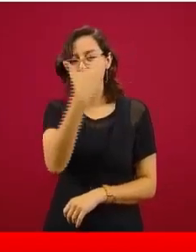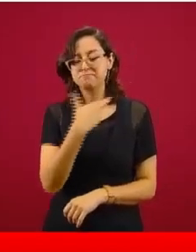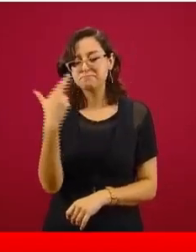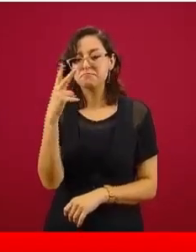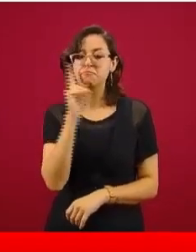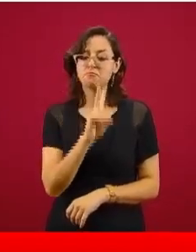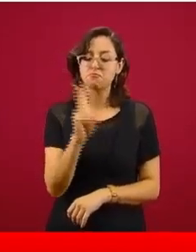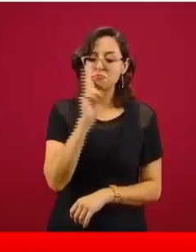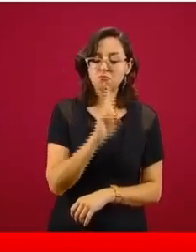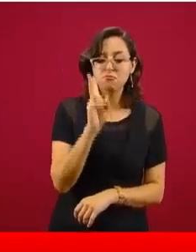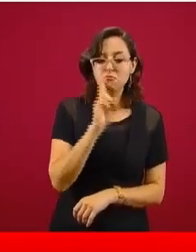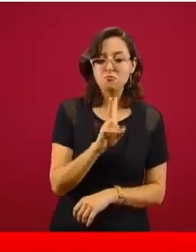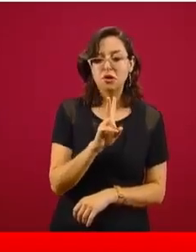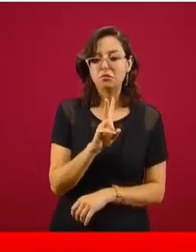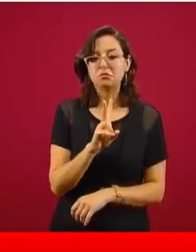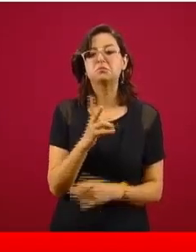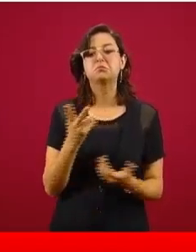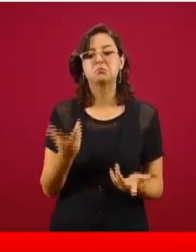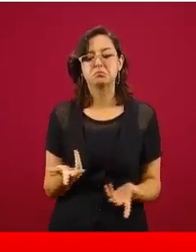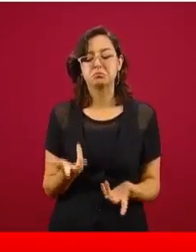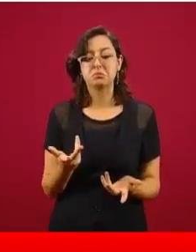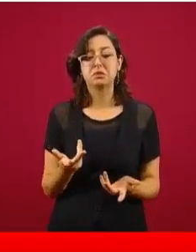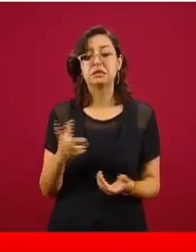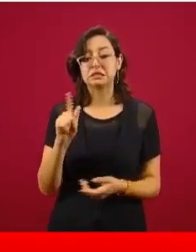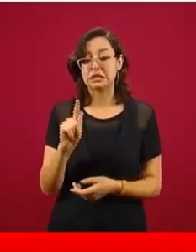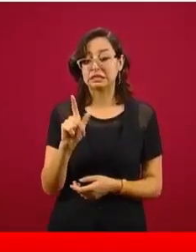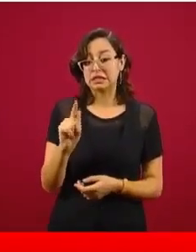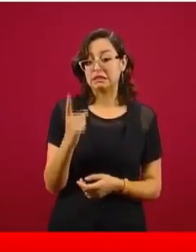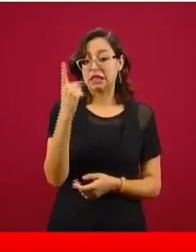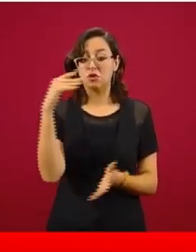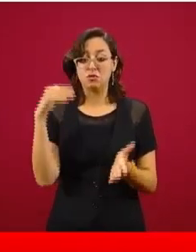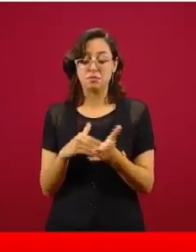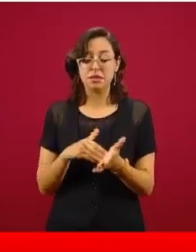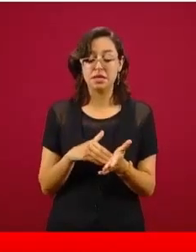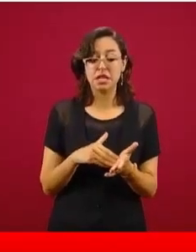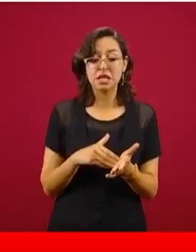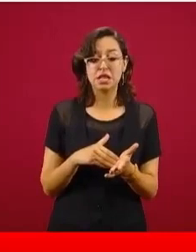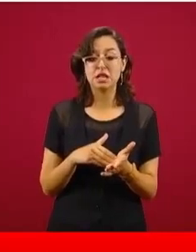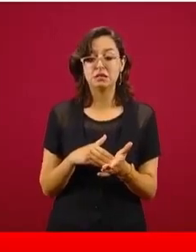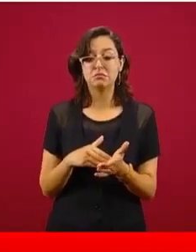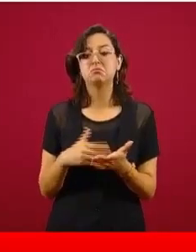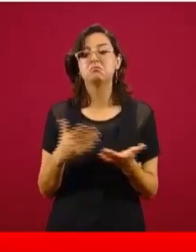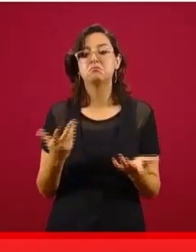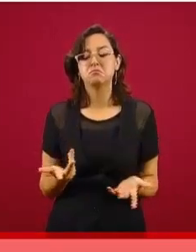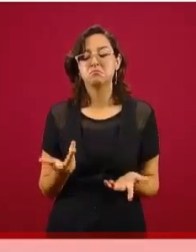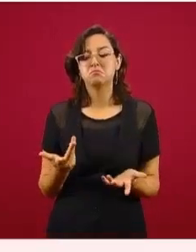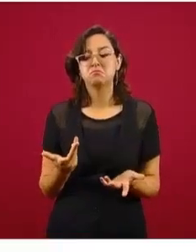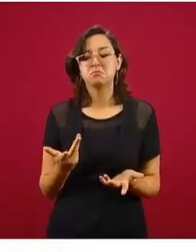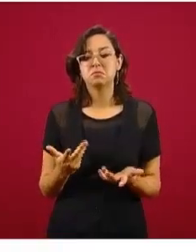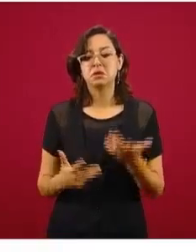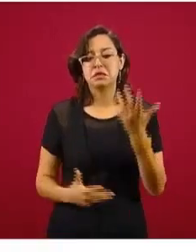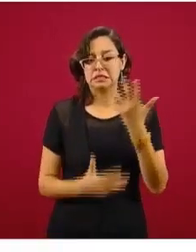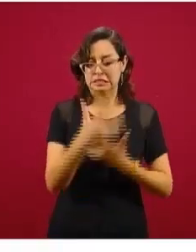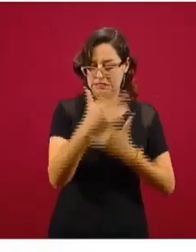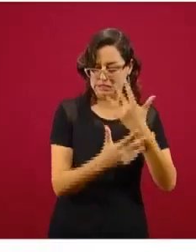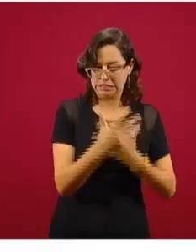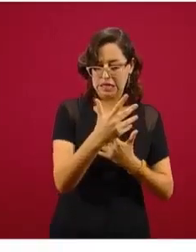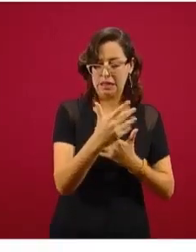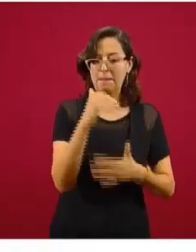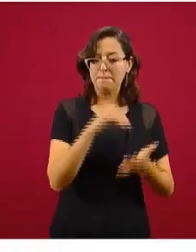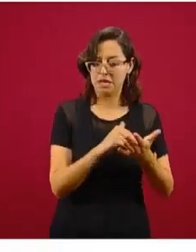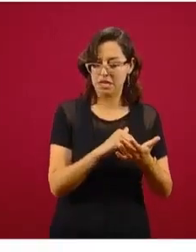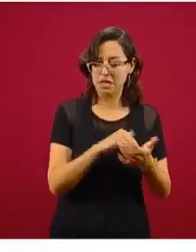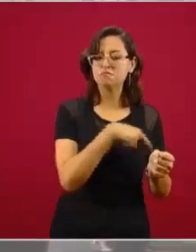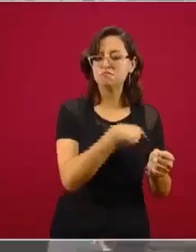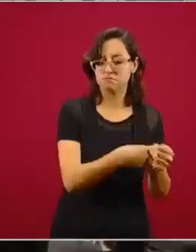pruebas de laboratorio y se ha verificado que de esas 71 mil o más de 71 mil son las 15 mil las que han